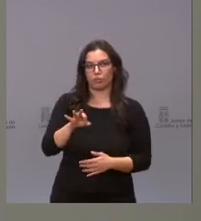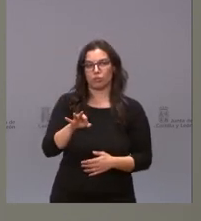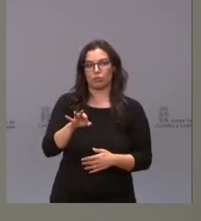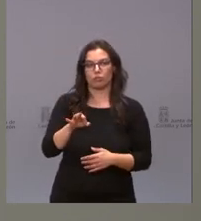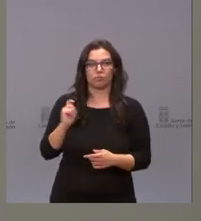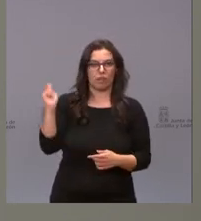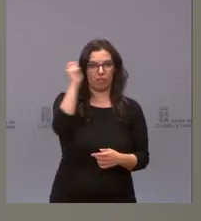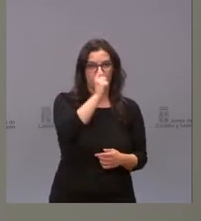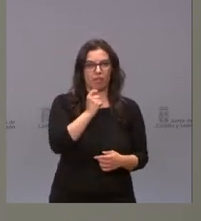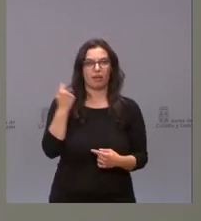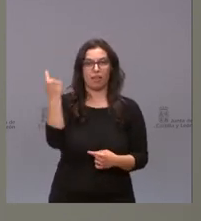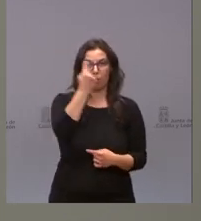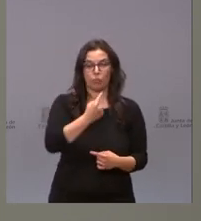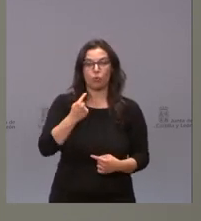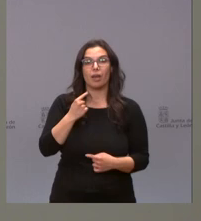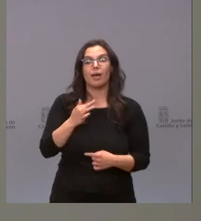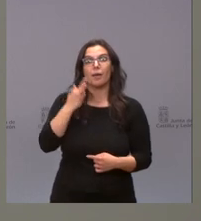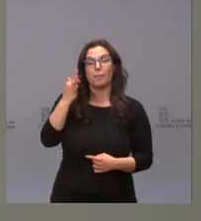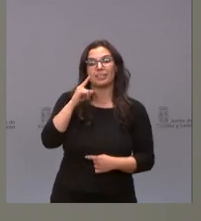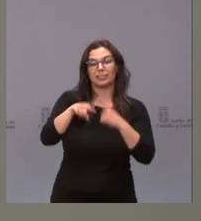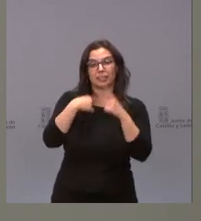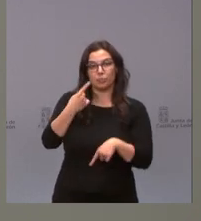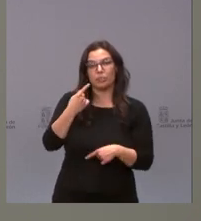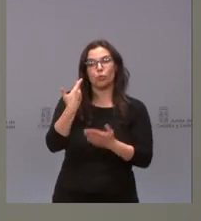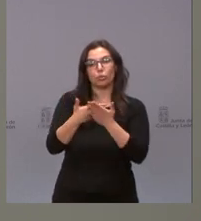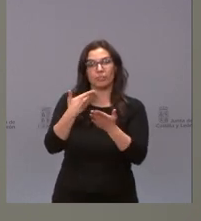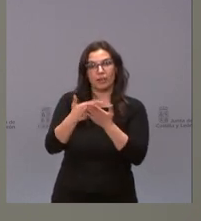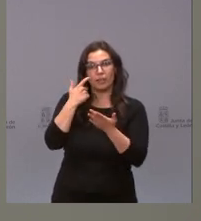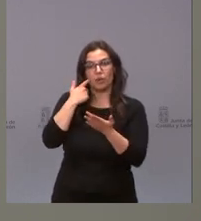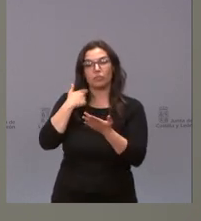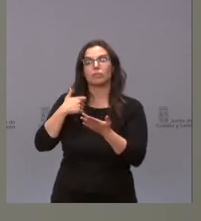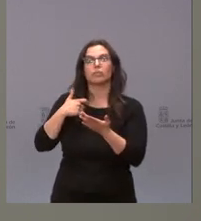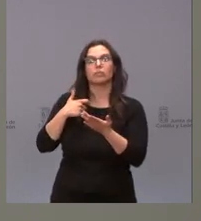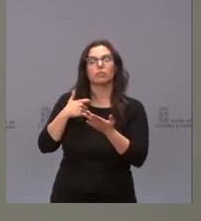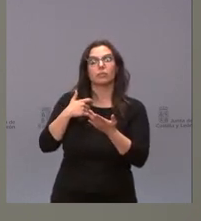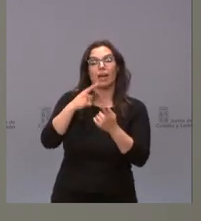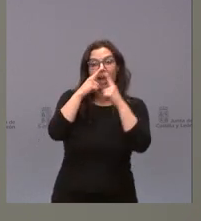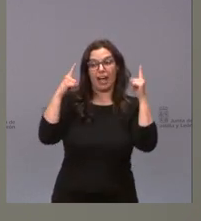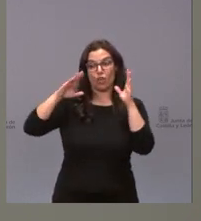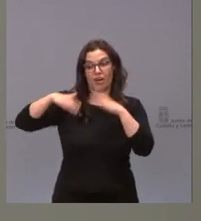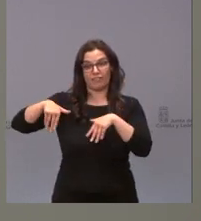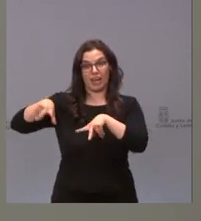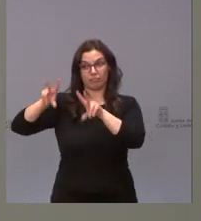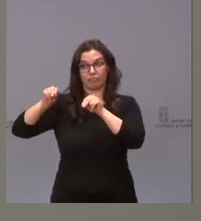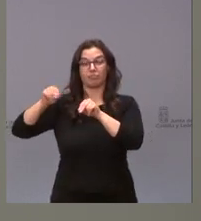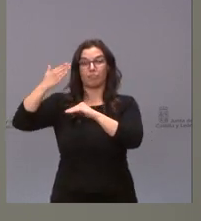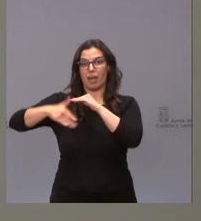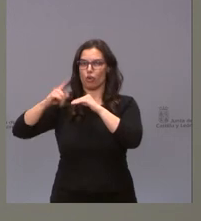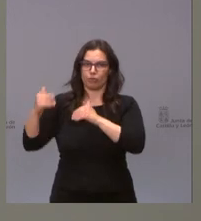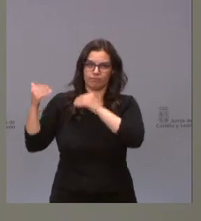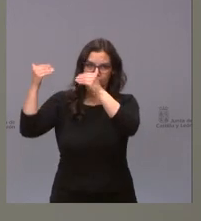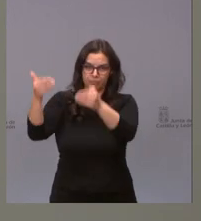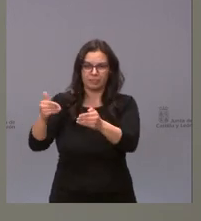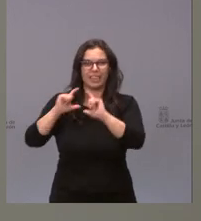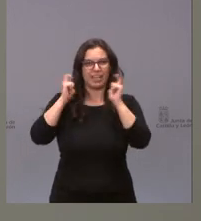entidad local y vamos a ampliar el periodo de ejecución y justificación más allá de finales de año. Hemos tenido reuniones con todas las diputaciones